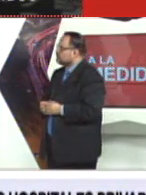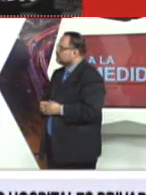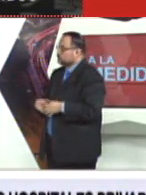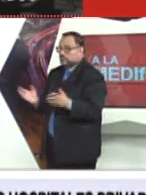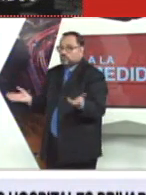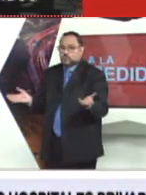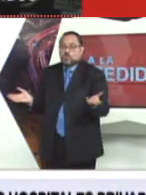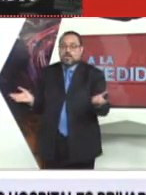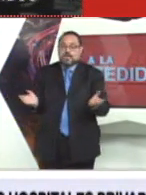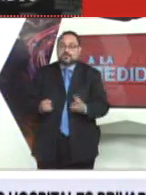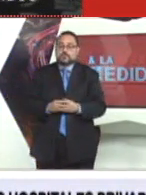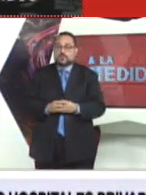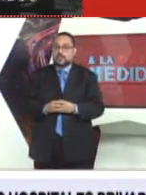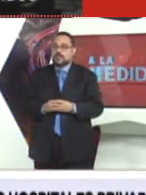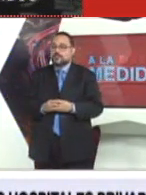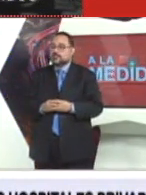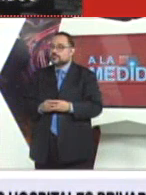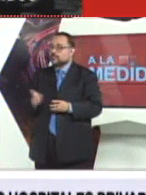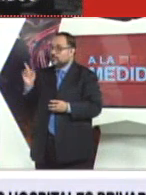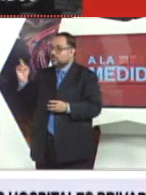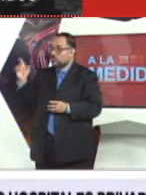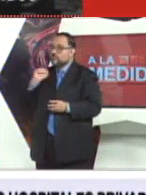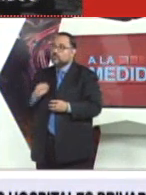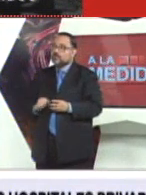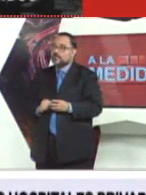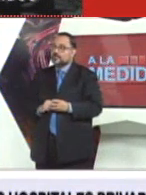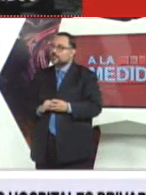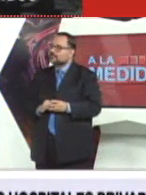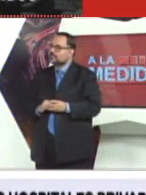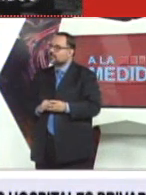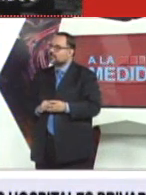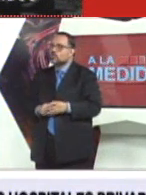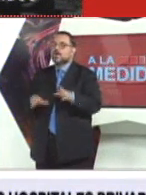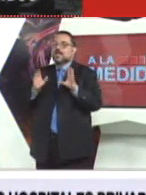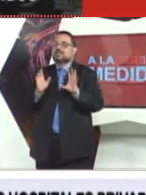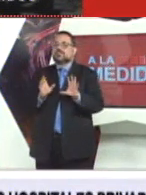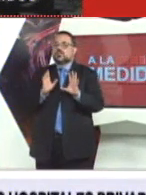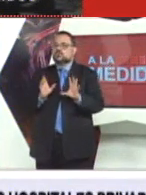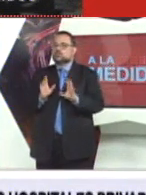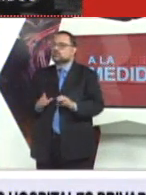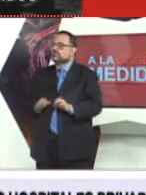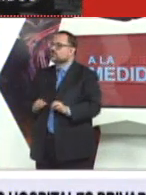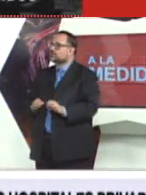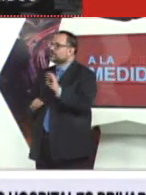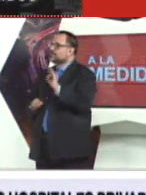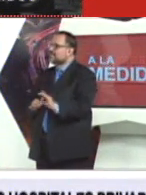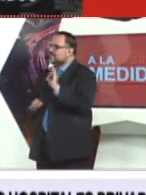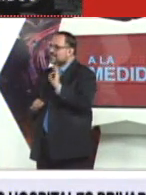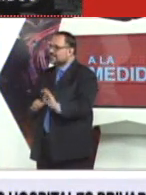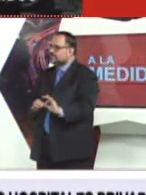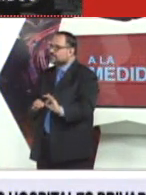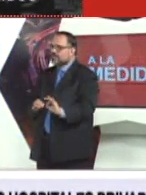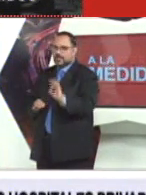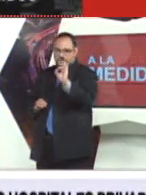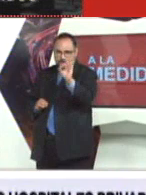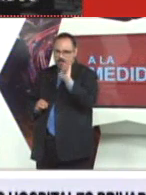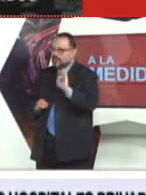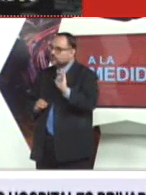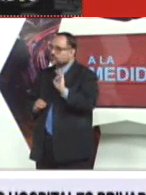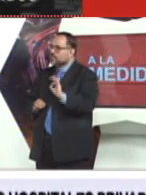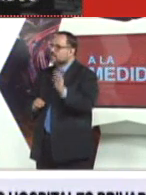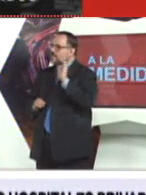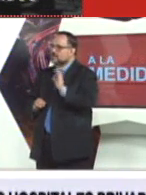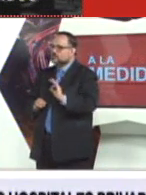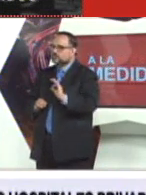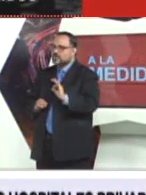veces su costo esto realmente es increíble lo importante en este caso es que el consumidor tiene que saber que tiene